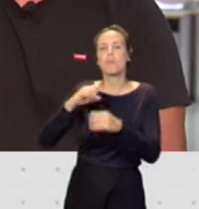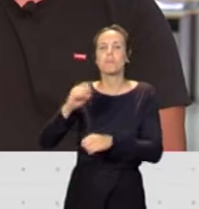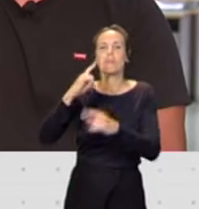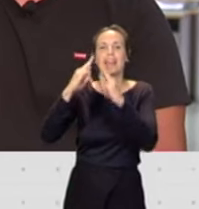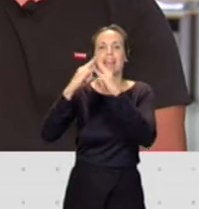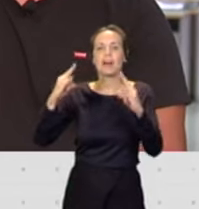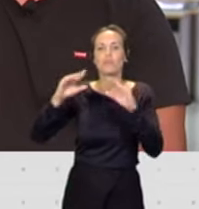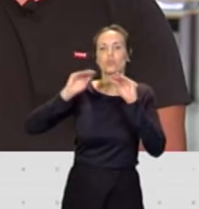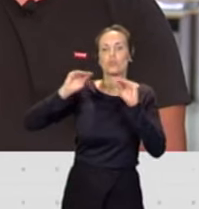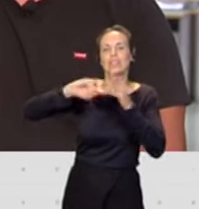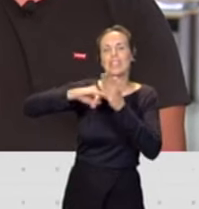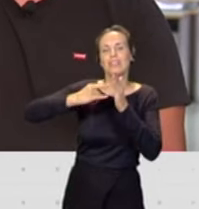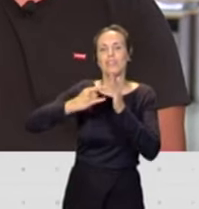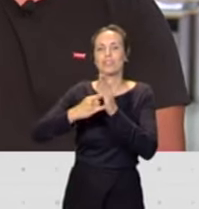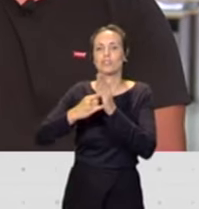campus de tecnificación?